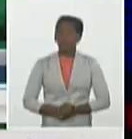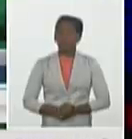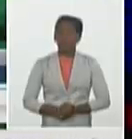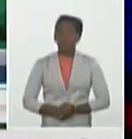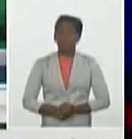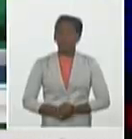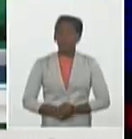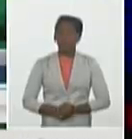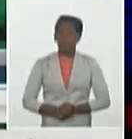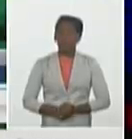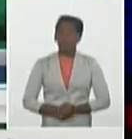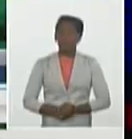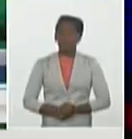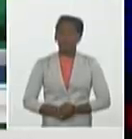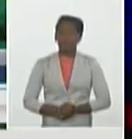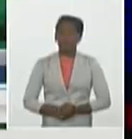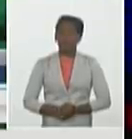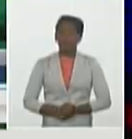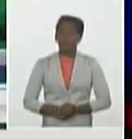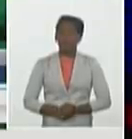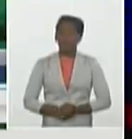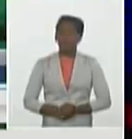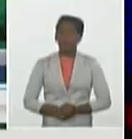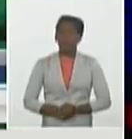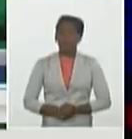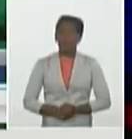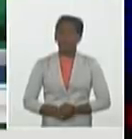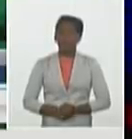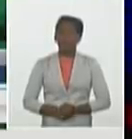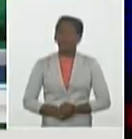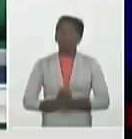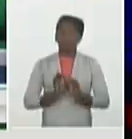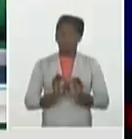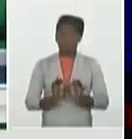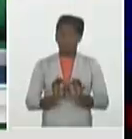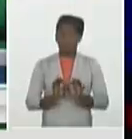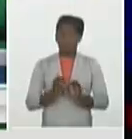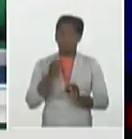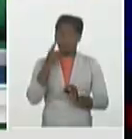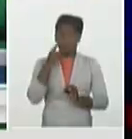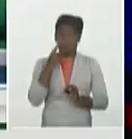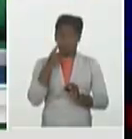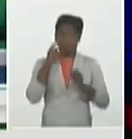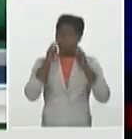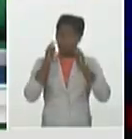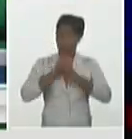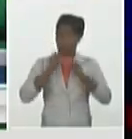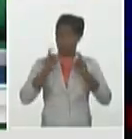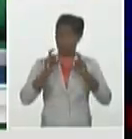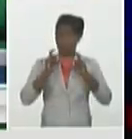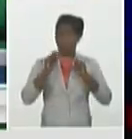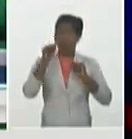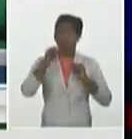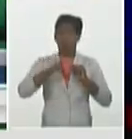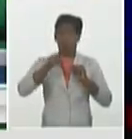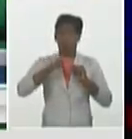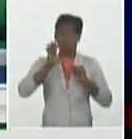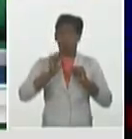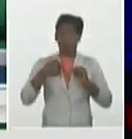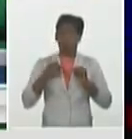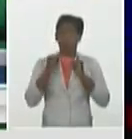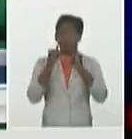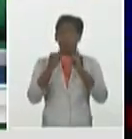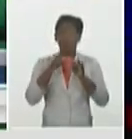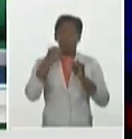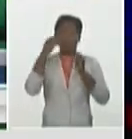momento que se ha hecho el diagnóstico. Fíjense incluso que algunos de los fallecidos hoy estuvieron asintomáticos